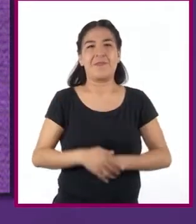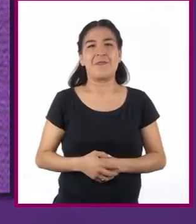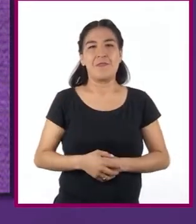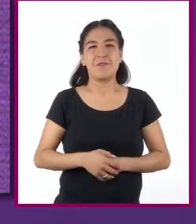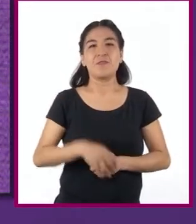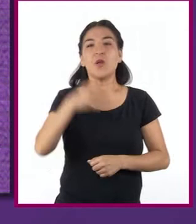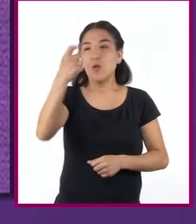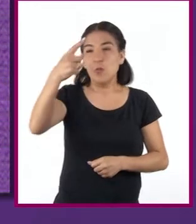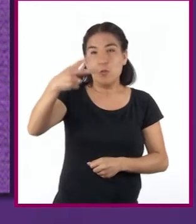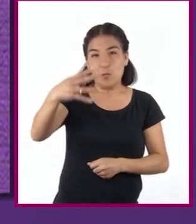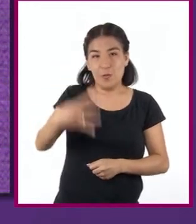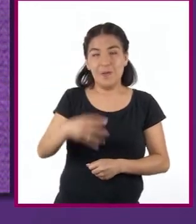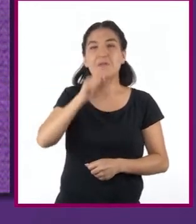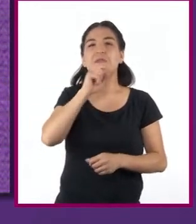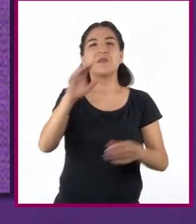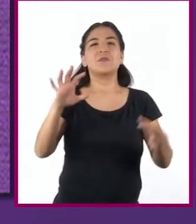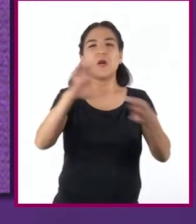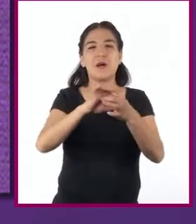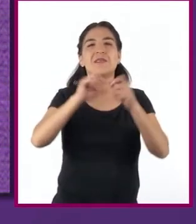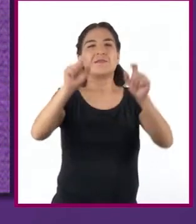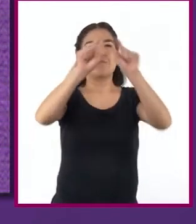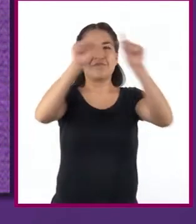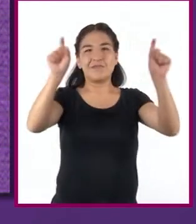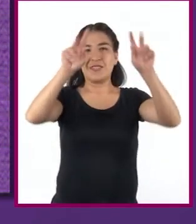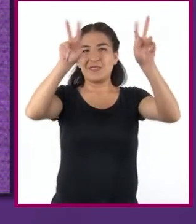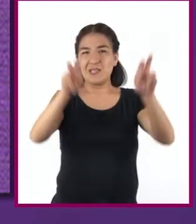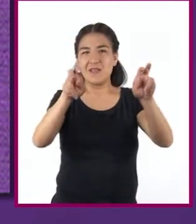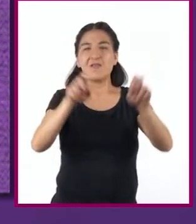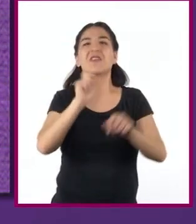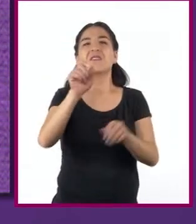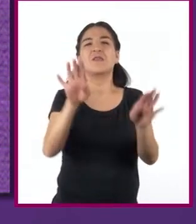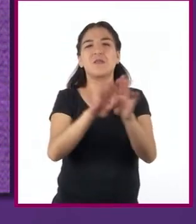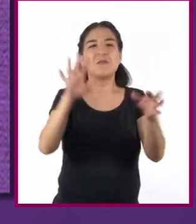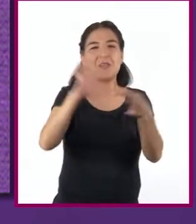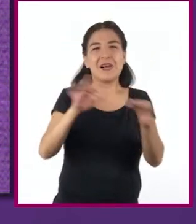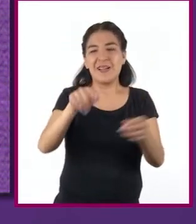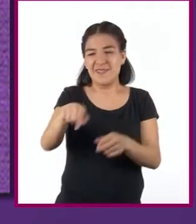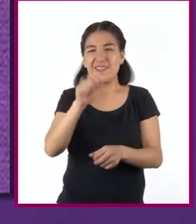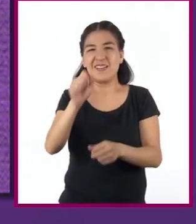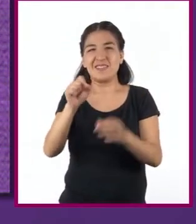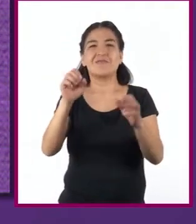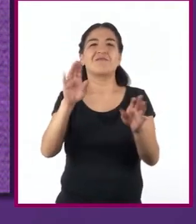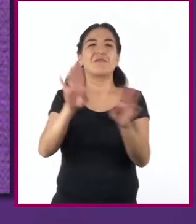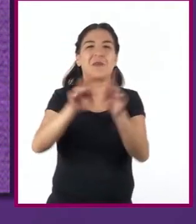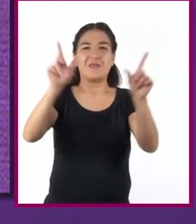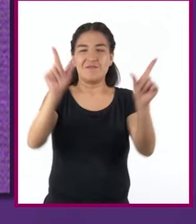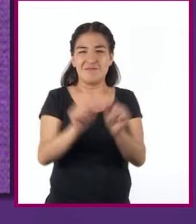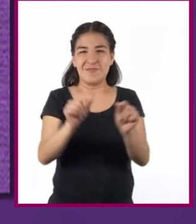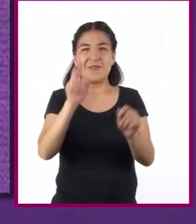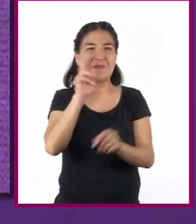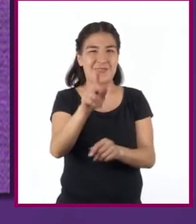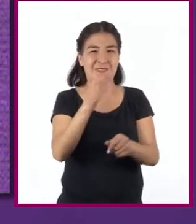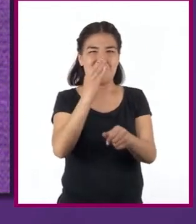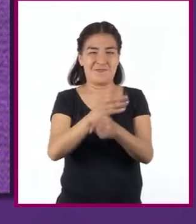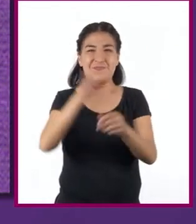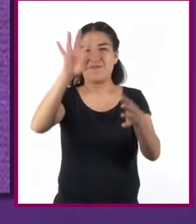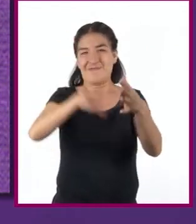Nóméralos y acompáñalos de una leyenda que describa su contenido y aclare los símbolos o abreviaturas que aparezcan.